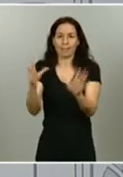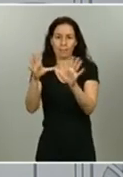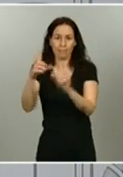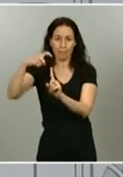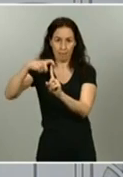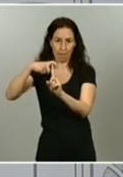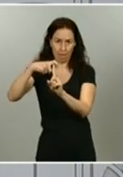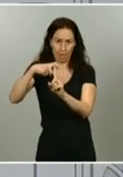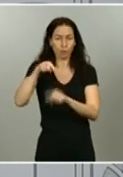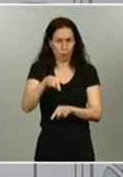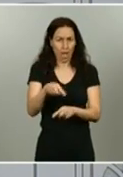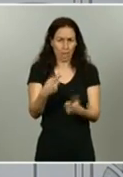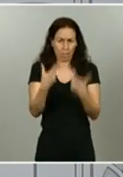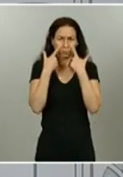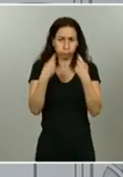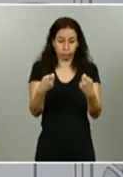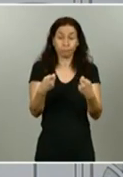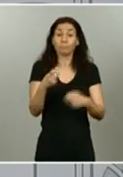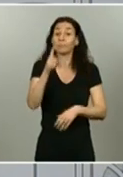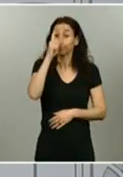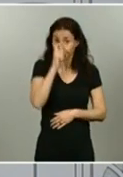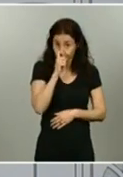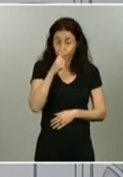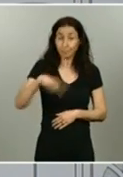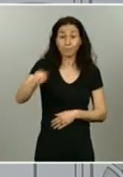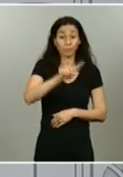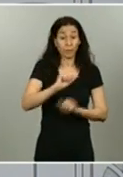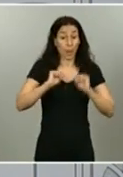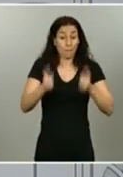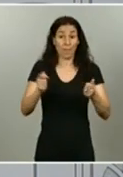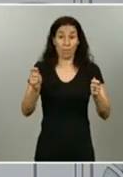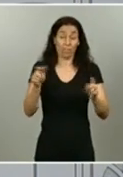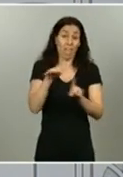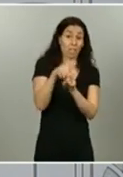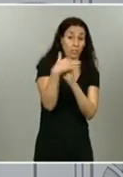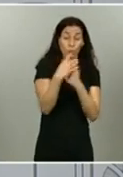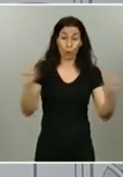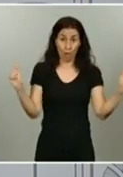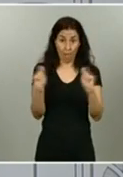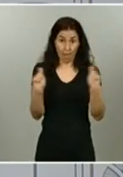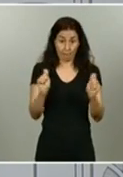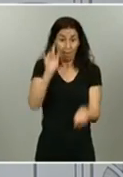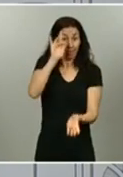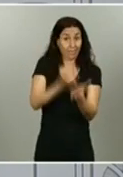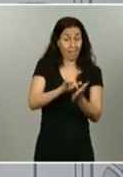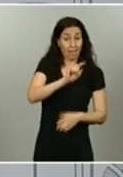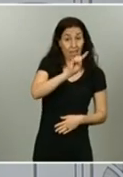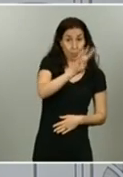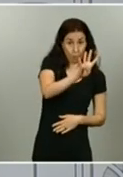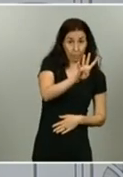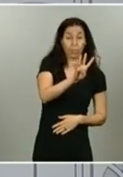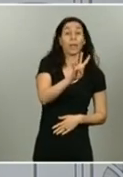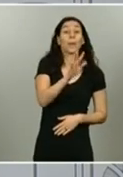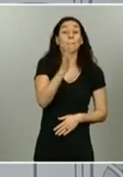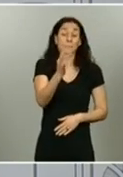Recordarán que con el inicio del estado de alarma el día 14 y algunas medidas previas de teletrabajo,